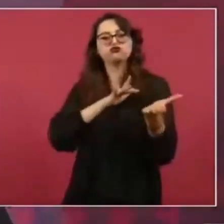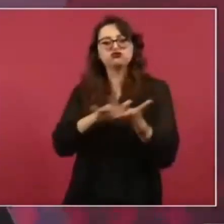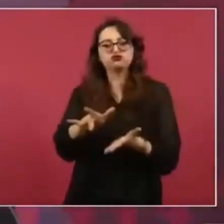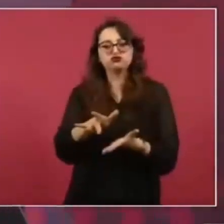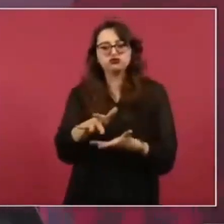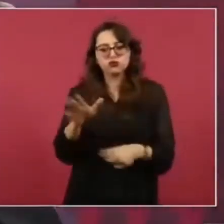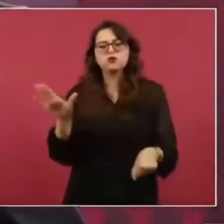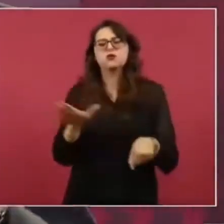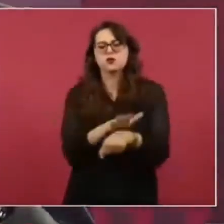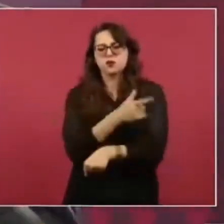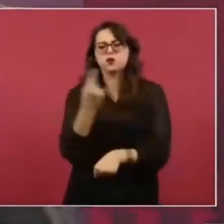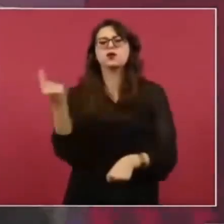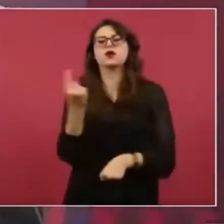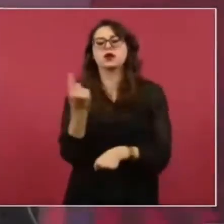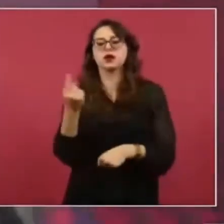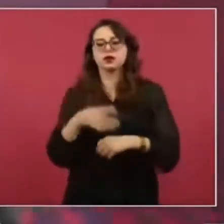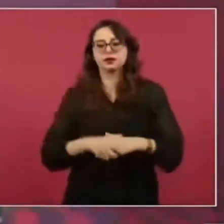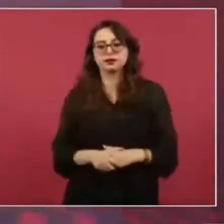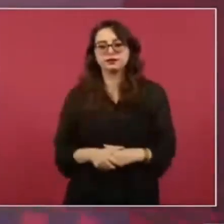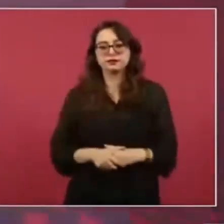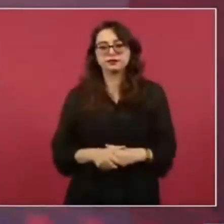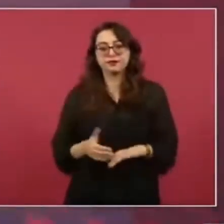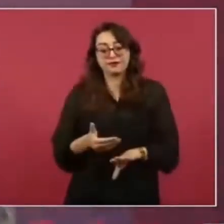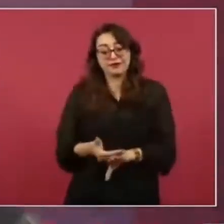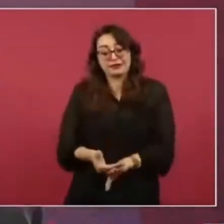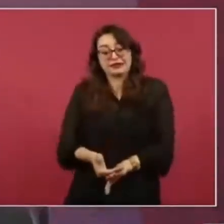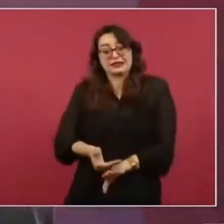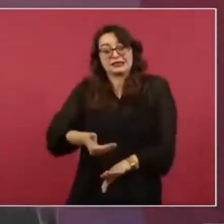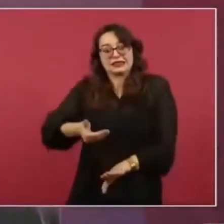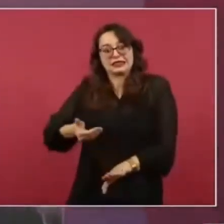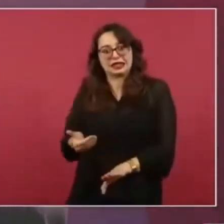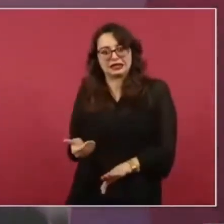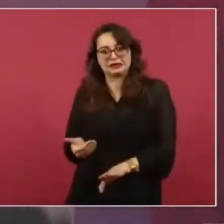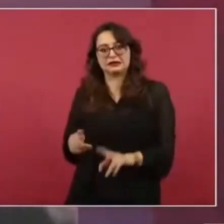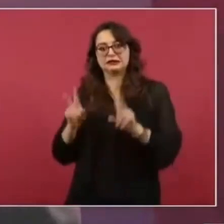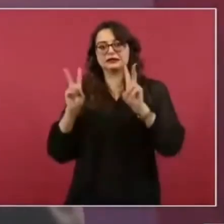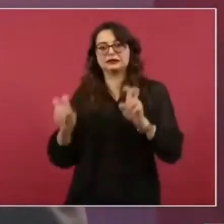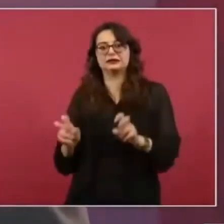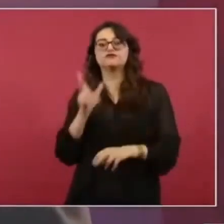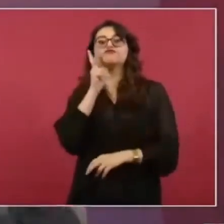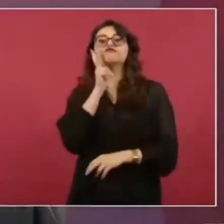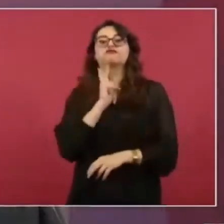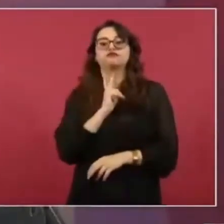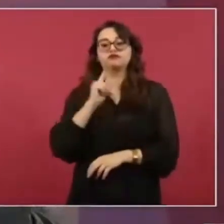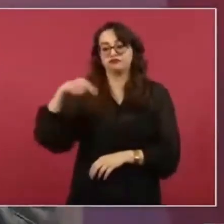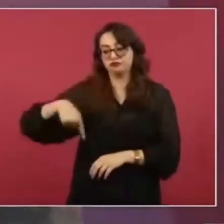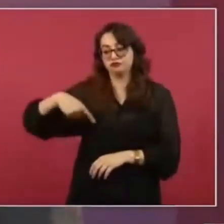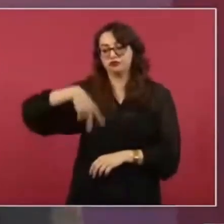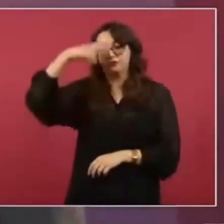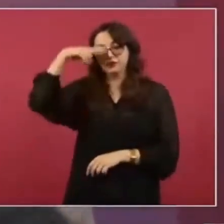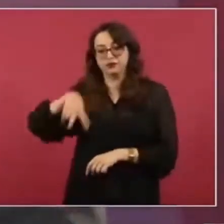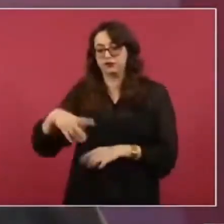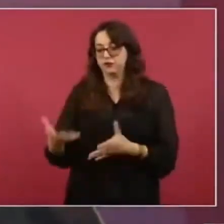de actuar de manera agresiva y de